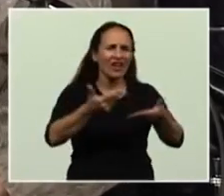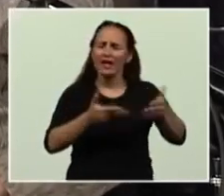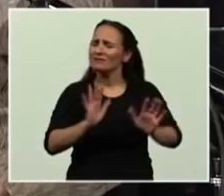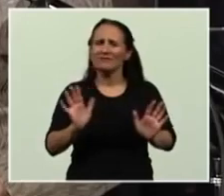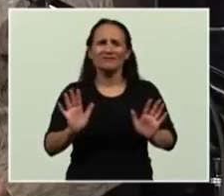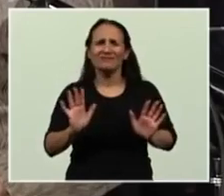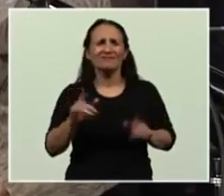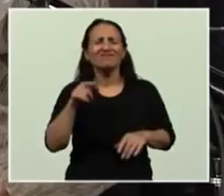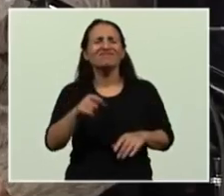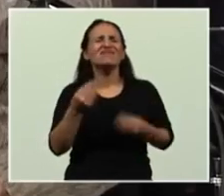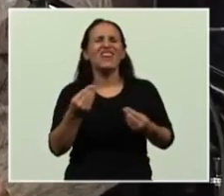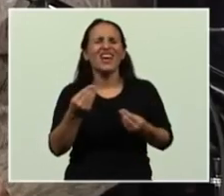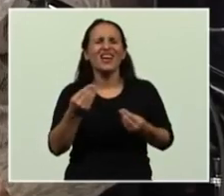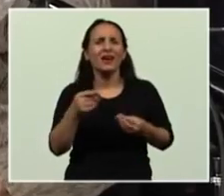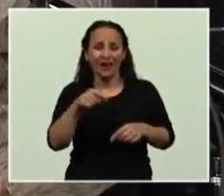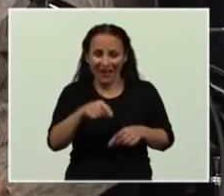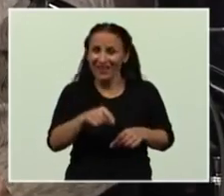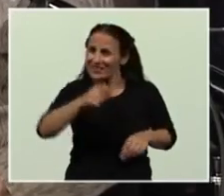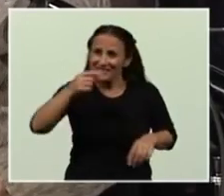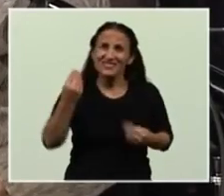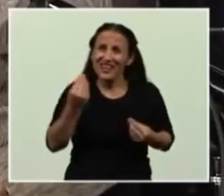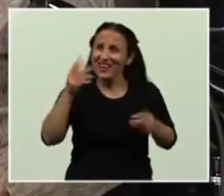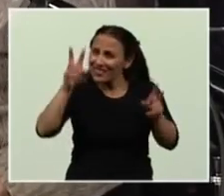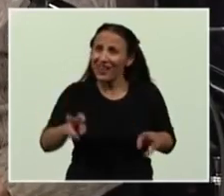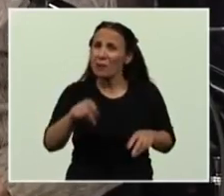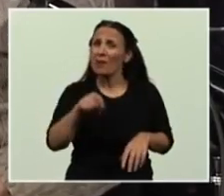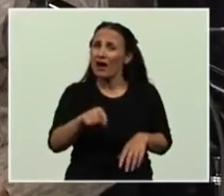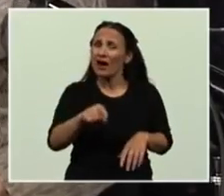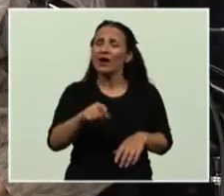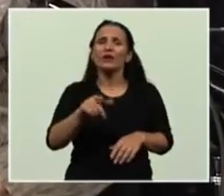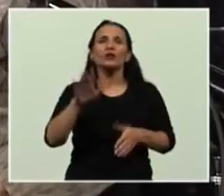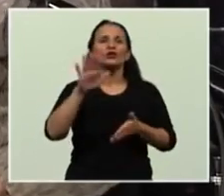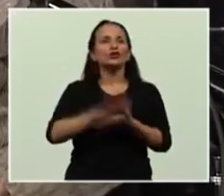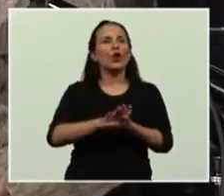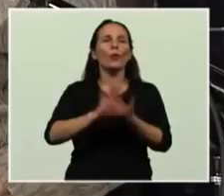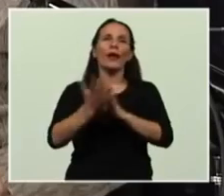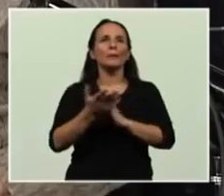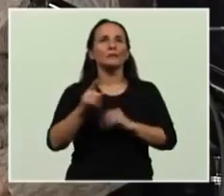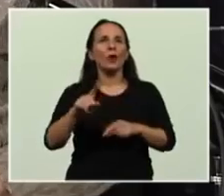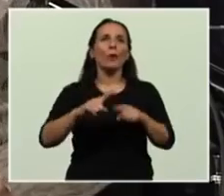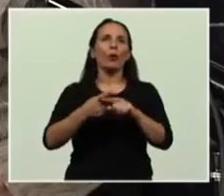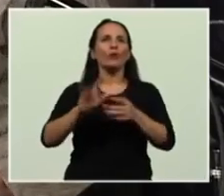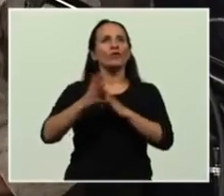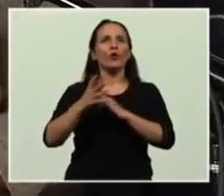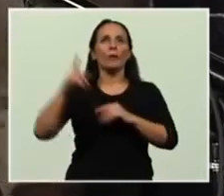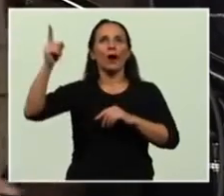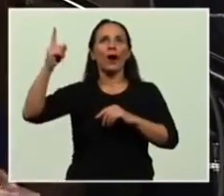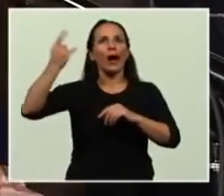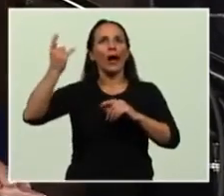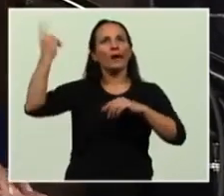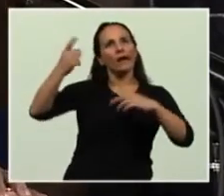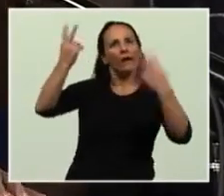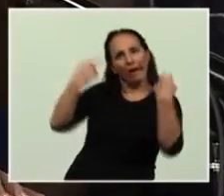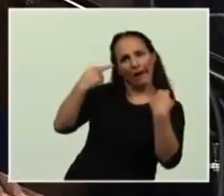esencialmente una cuestión de subordinación política, de sojuzgamiento